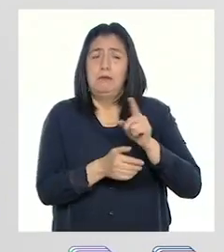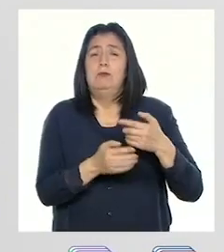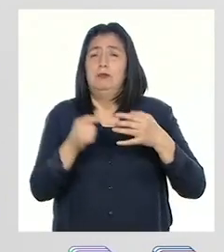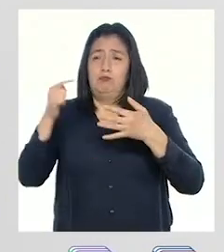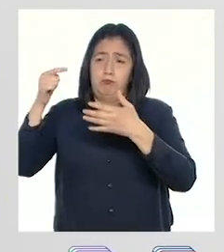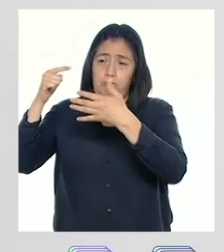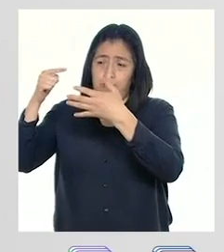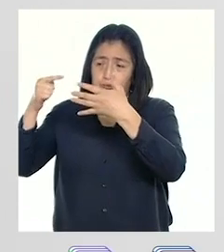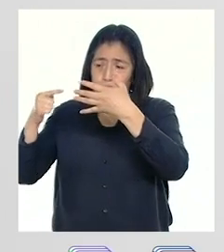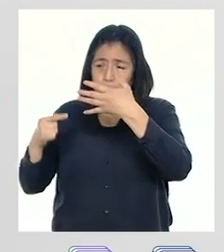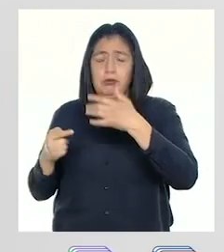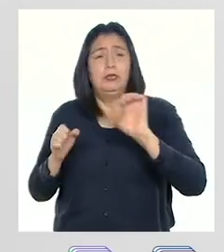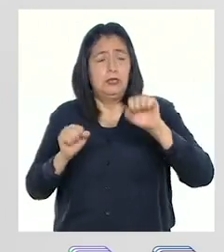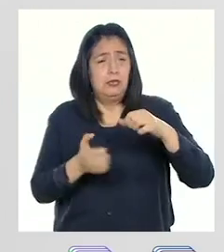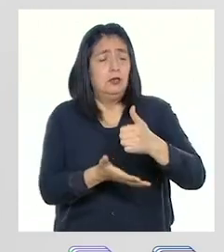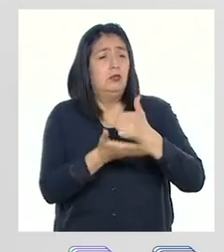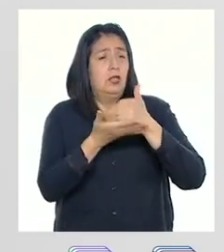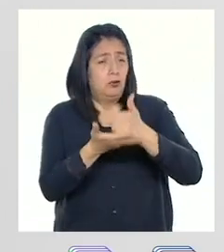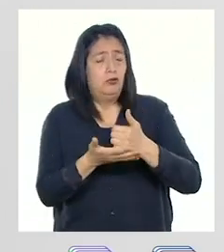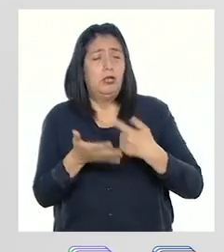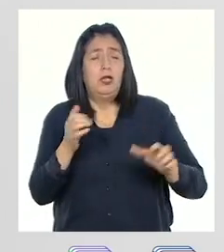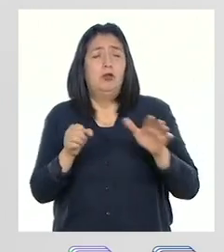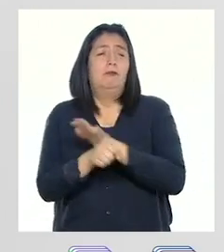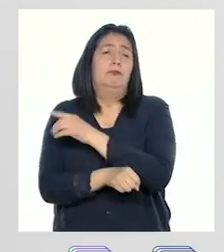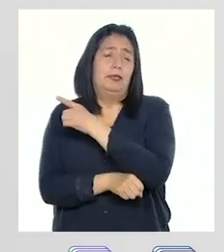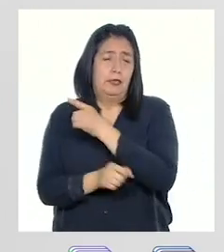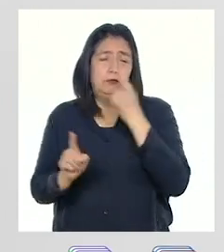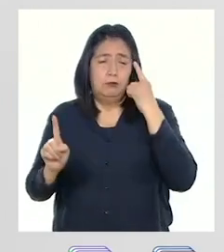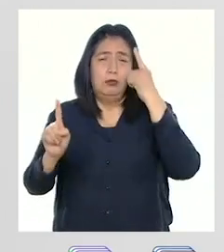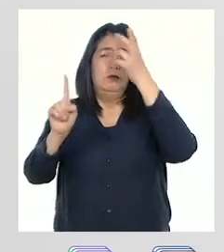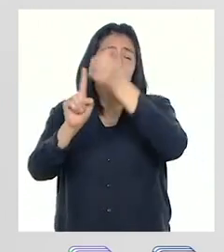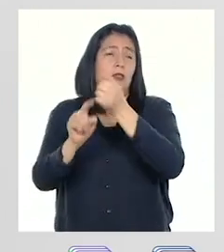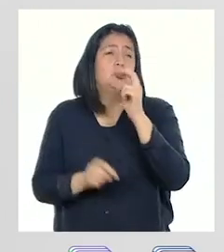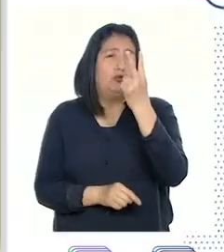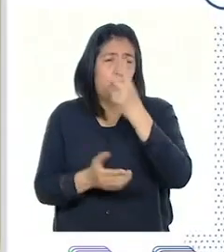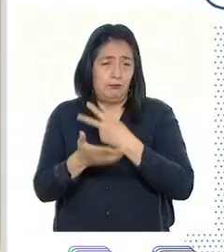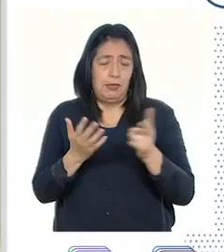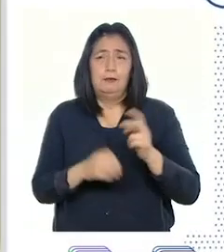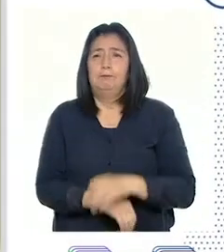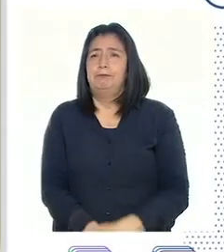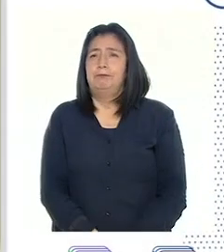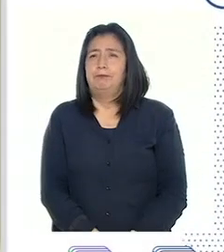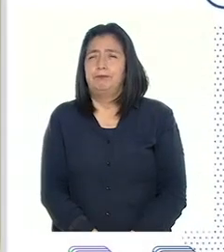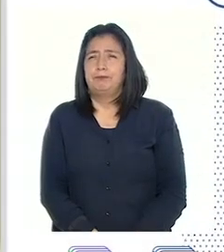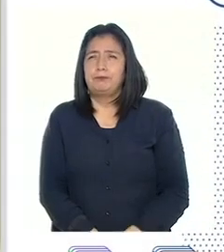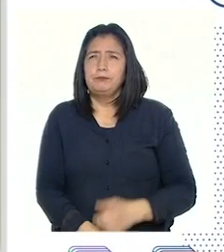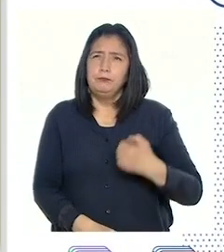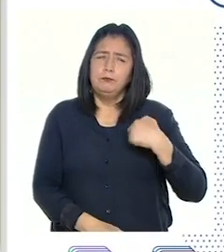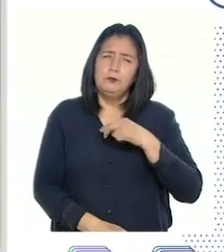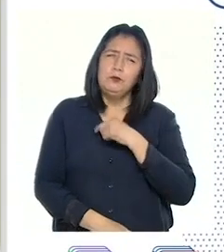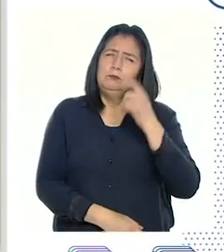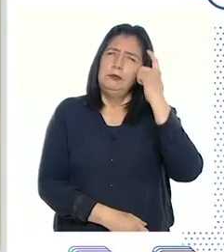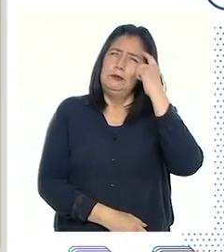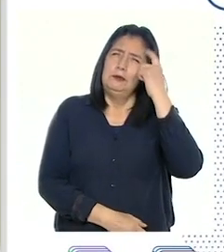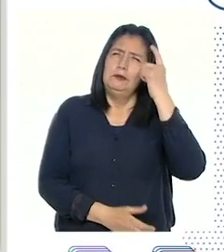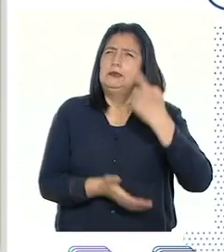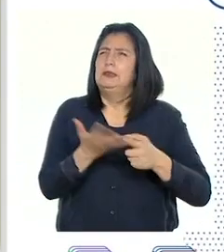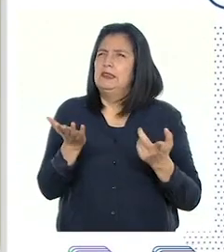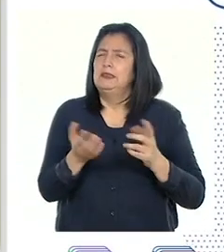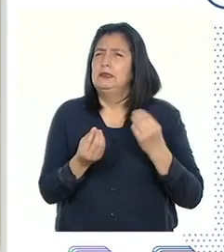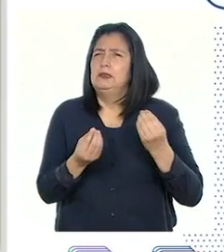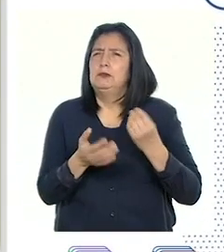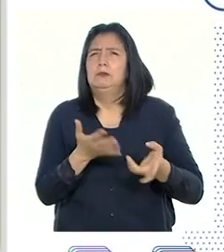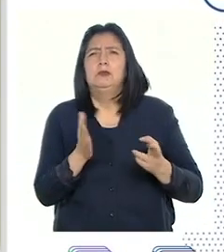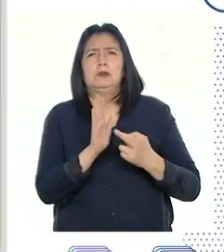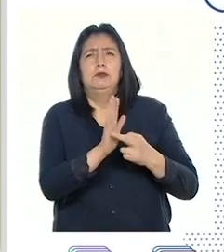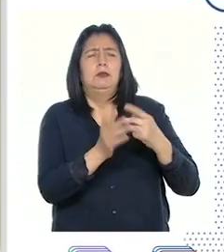actividades que nos ayudarán a completar nuestro reto de las dos semanas. Reflexionar sobre las representaciones